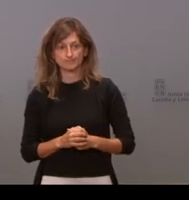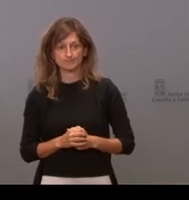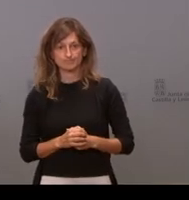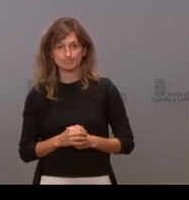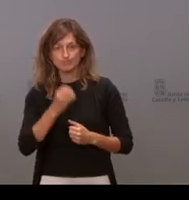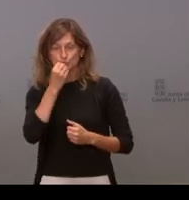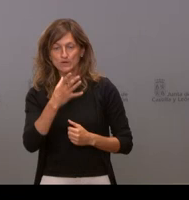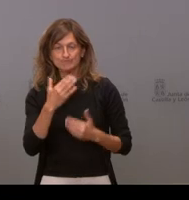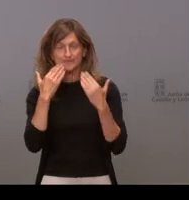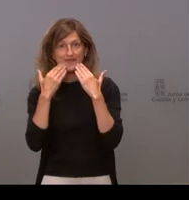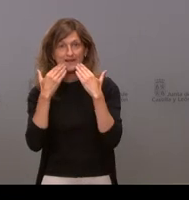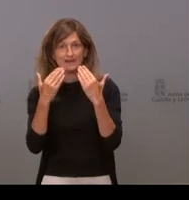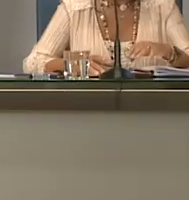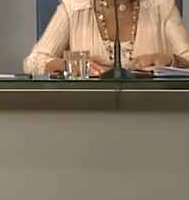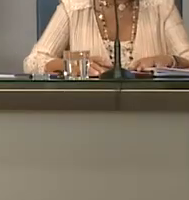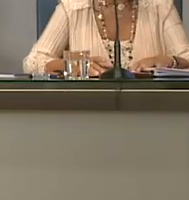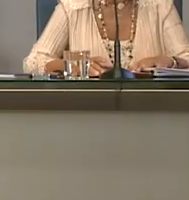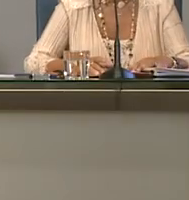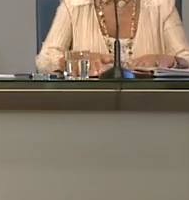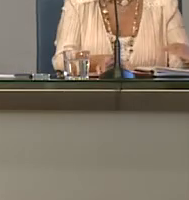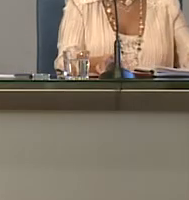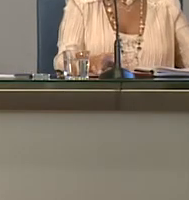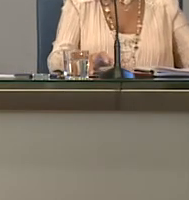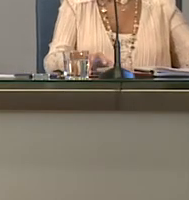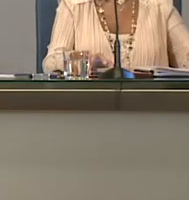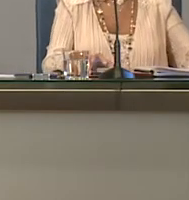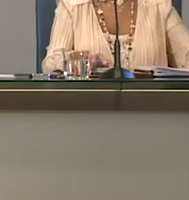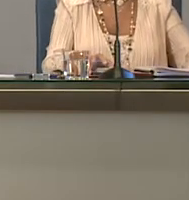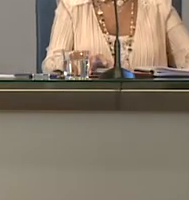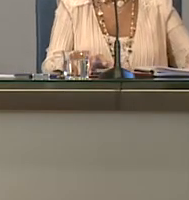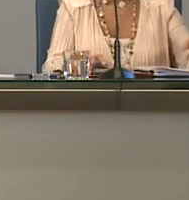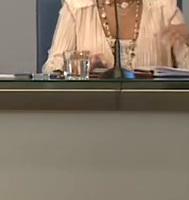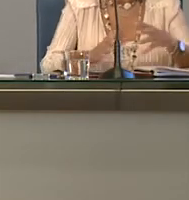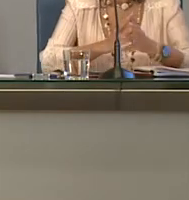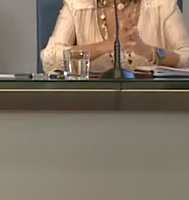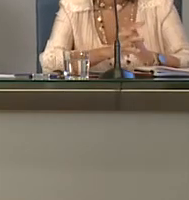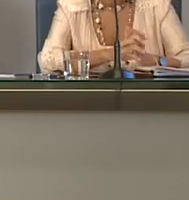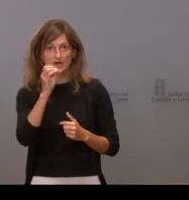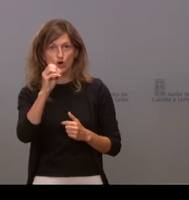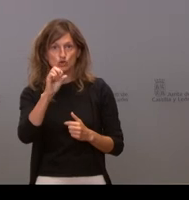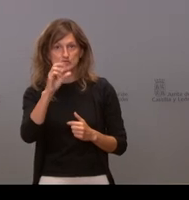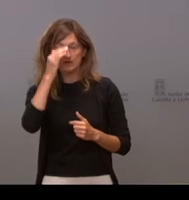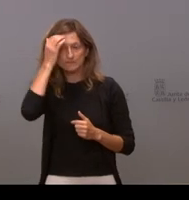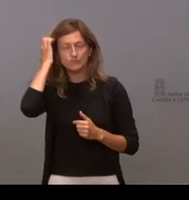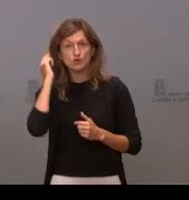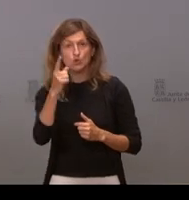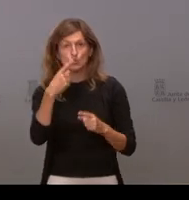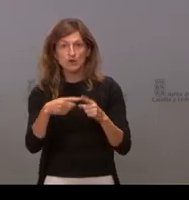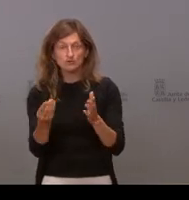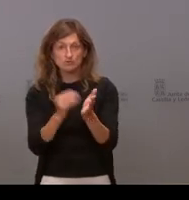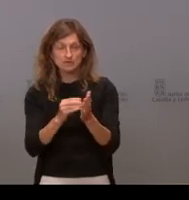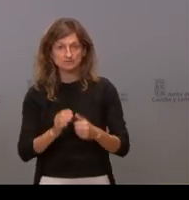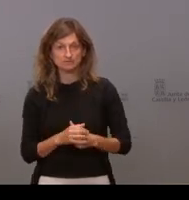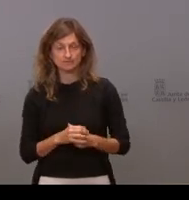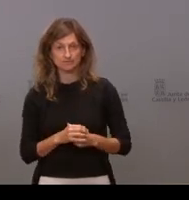Muy bien pues muchas gracias terminamos aquí esta rueda no terminamos adelante Oscar Una cosa más sobre